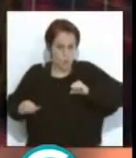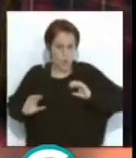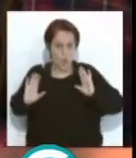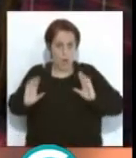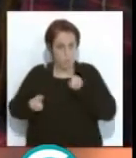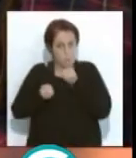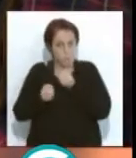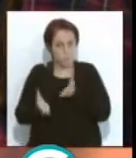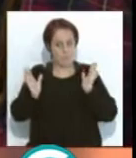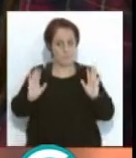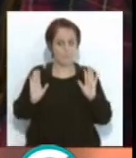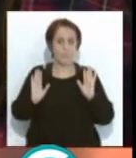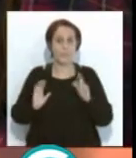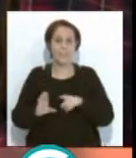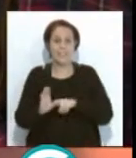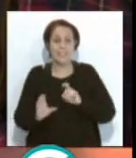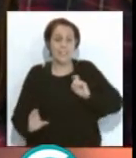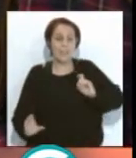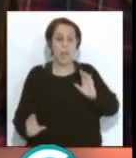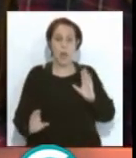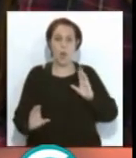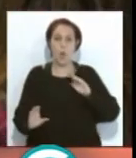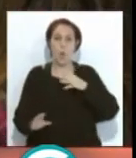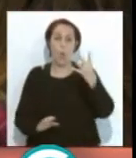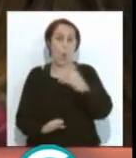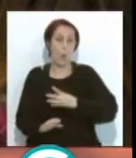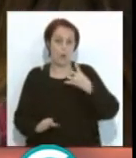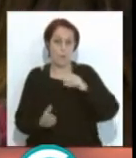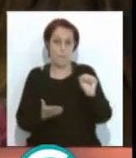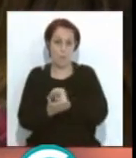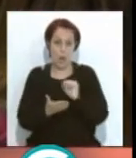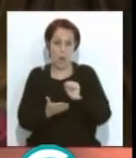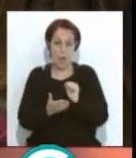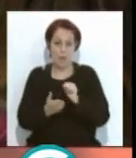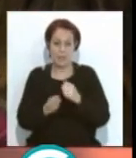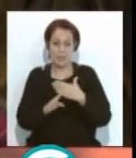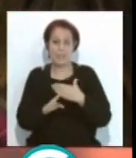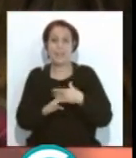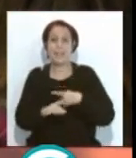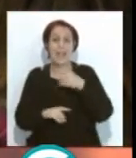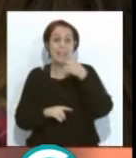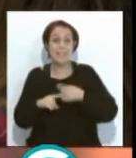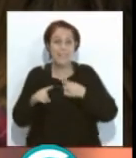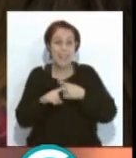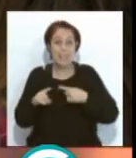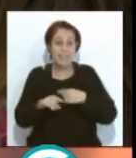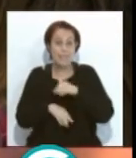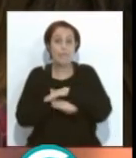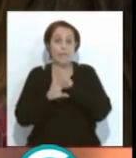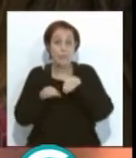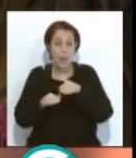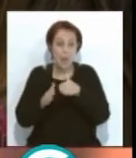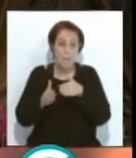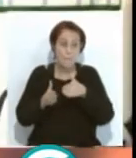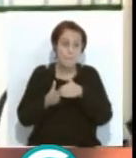en quitar los cuartos, ampliar un poquito más las semifinales, como estaba antes, pero no ponerlo en ida y vuelta.